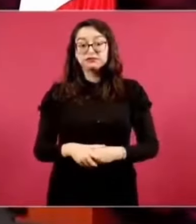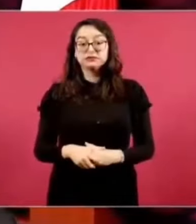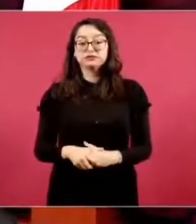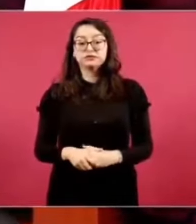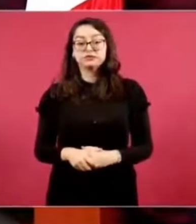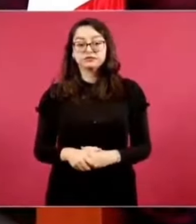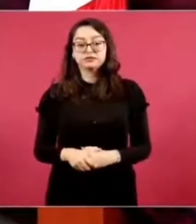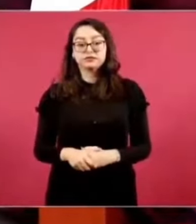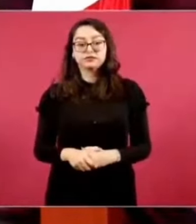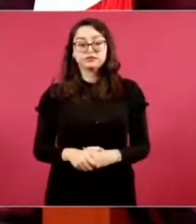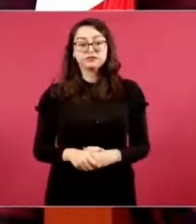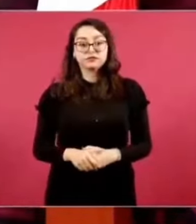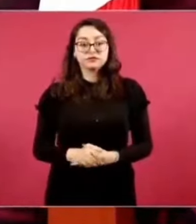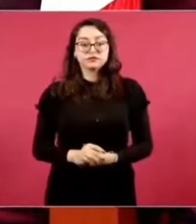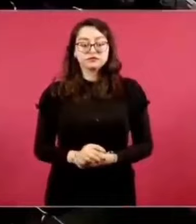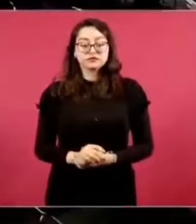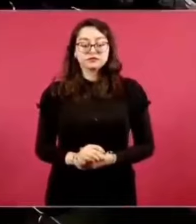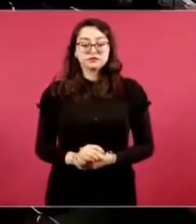Vamos viendo.